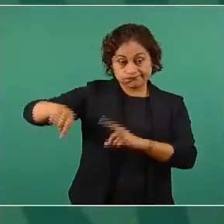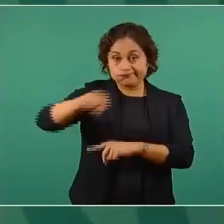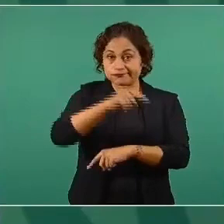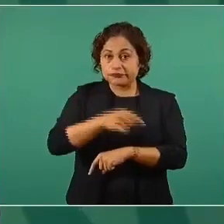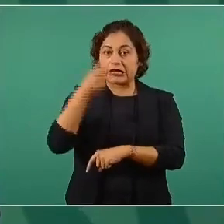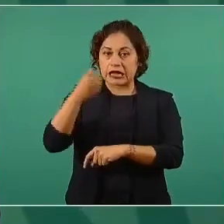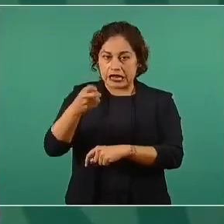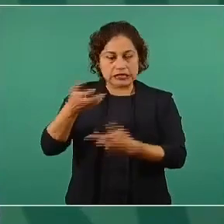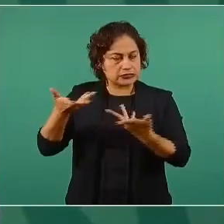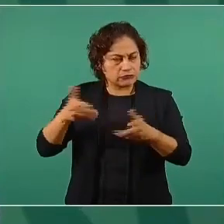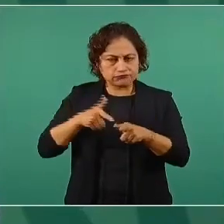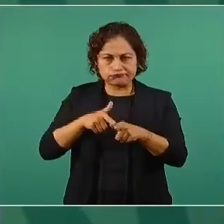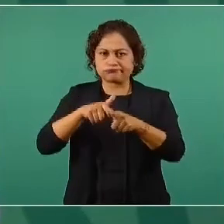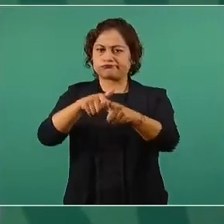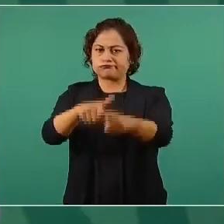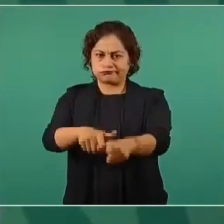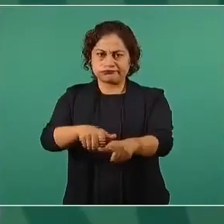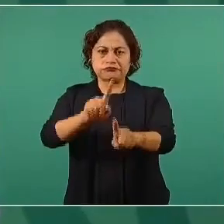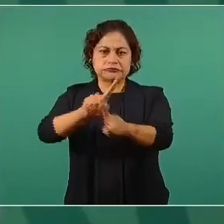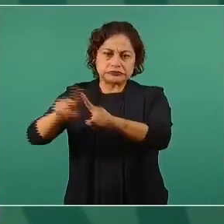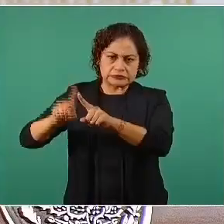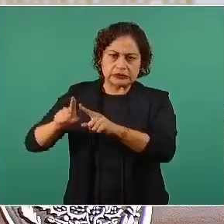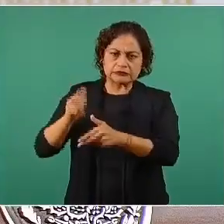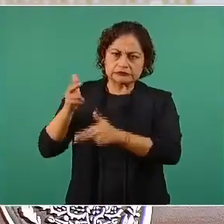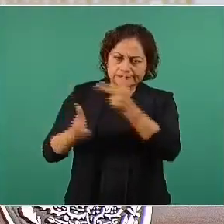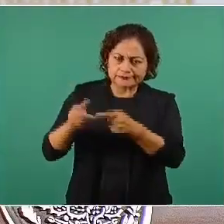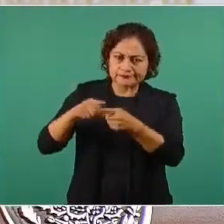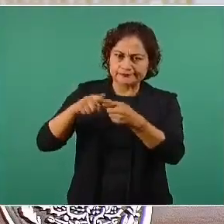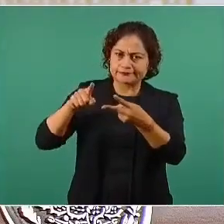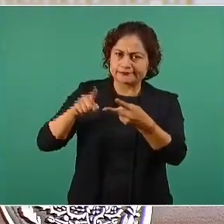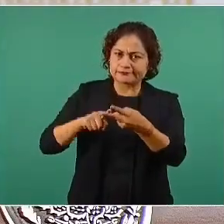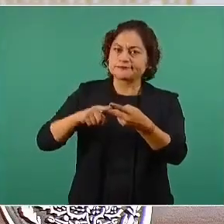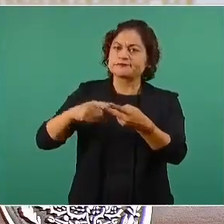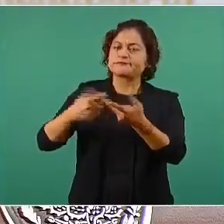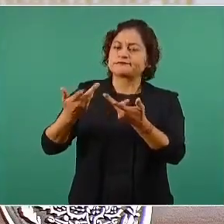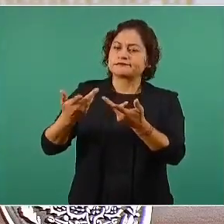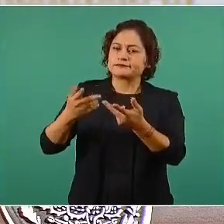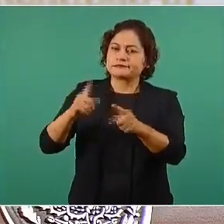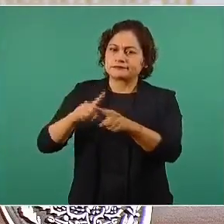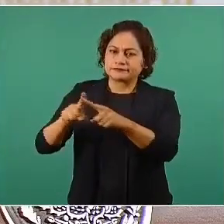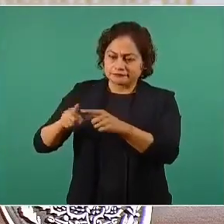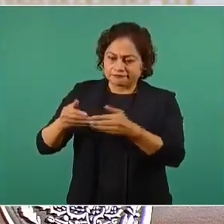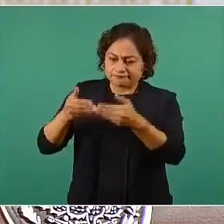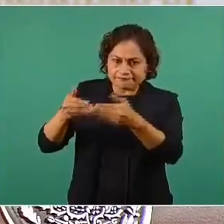el Proyecto del Istmo. Ya logramos eso.